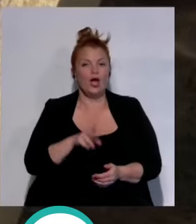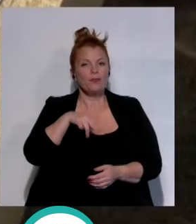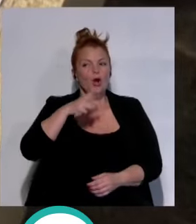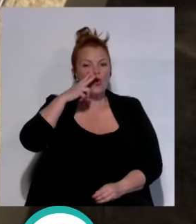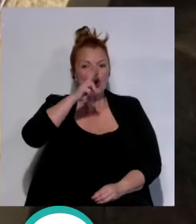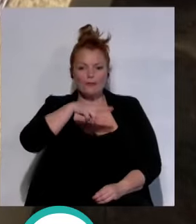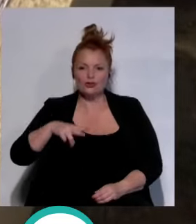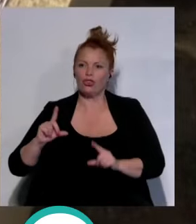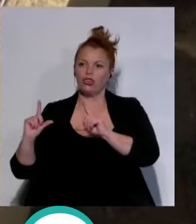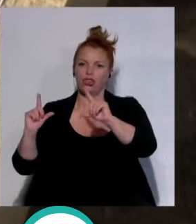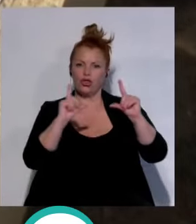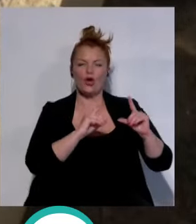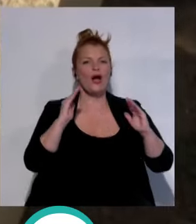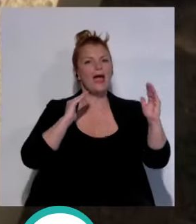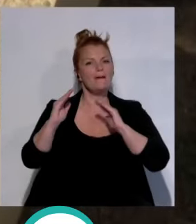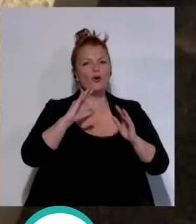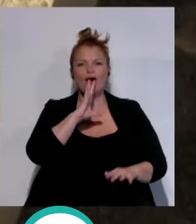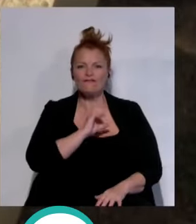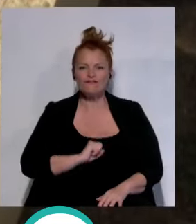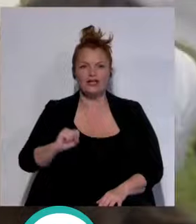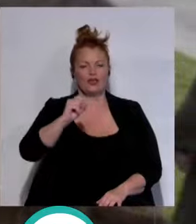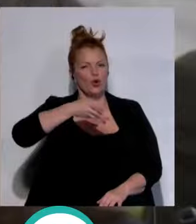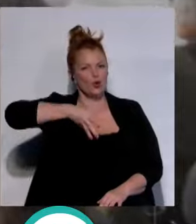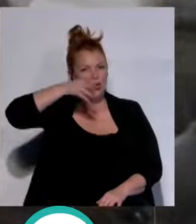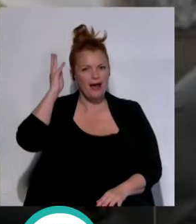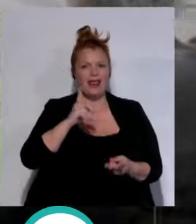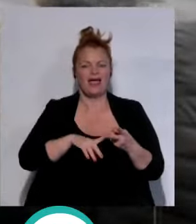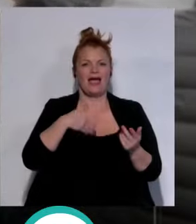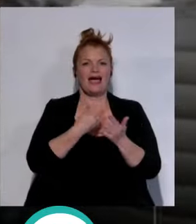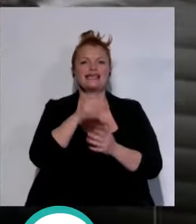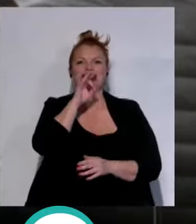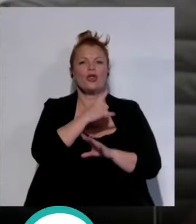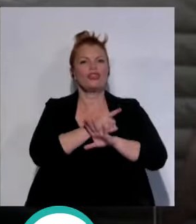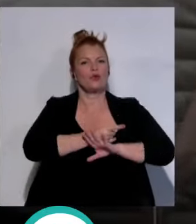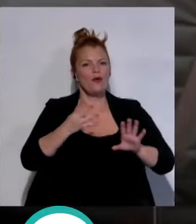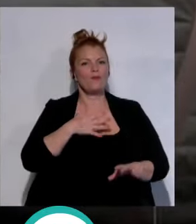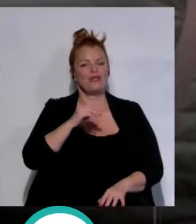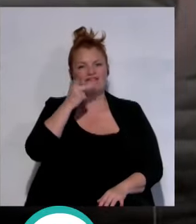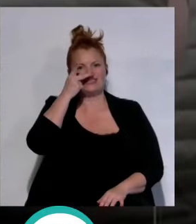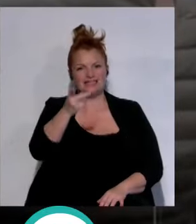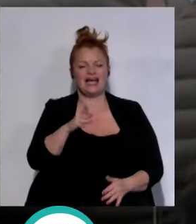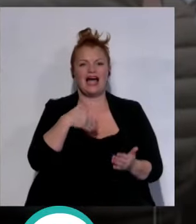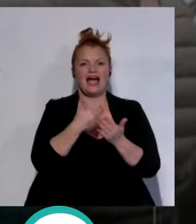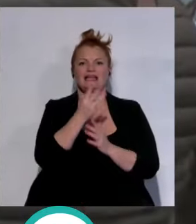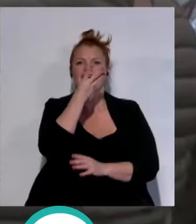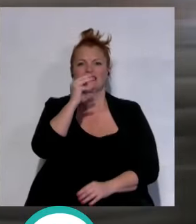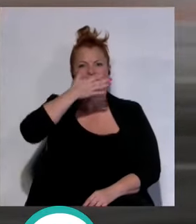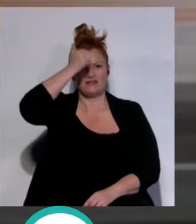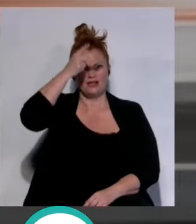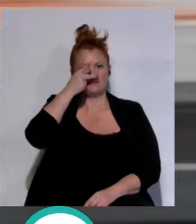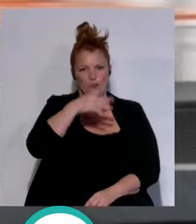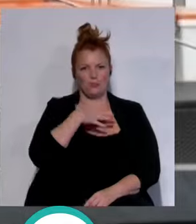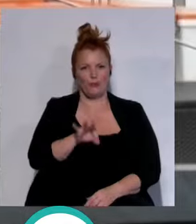exposición que muestra la época fenicia púnica romana y hasta el siglo XIX que podrá visitarse hasta el 30 de abril